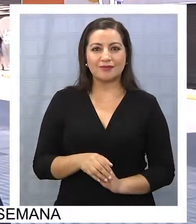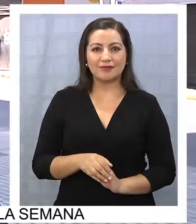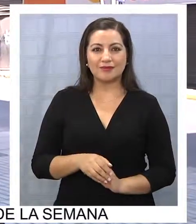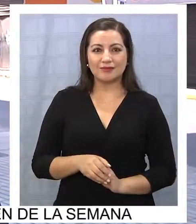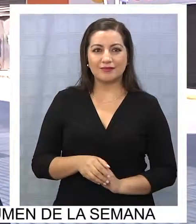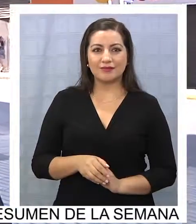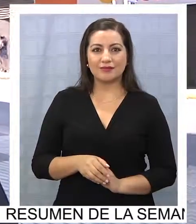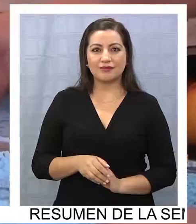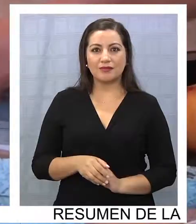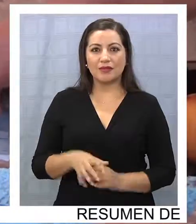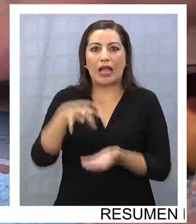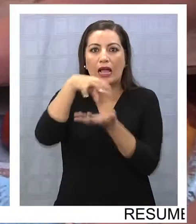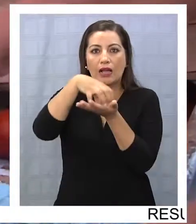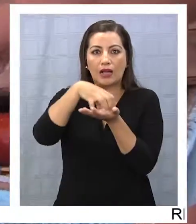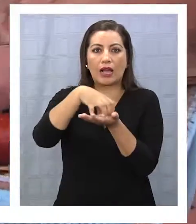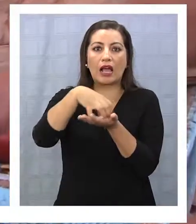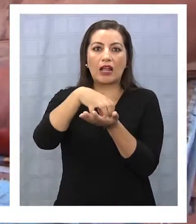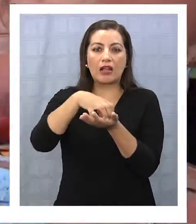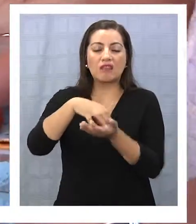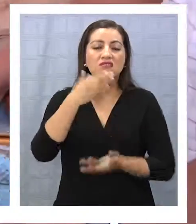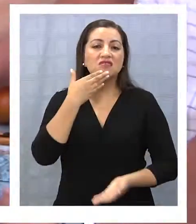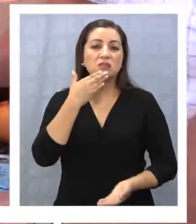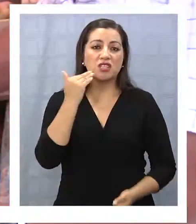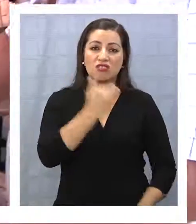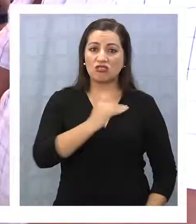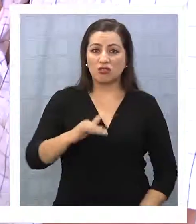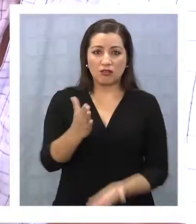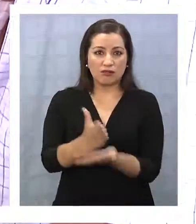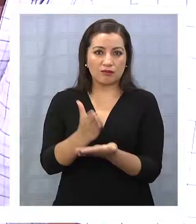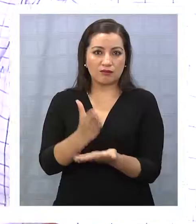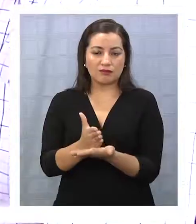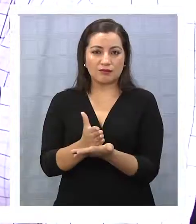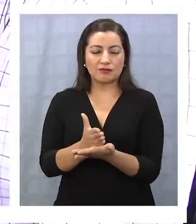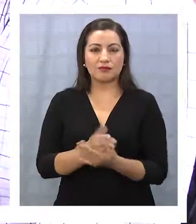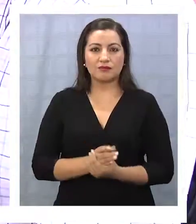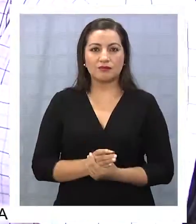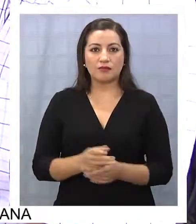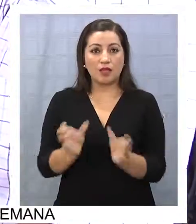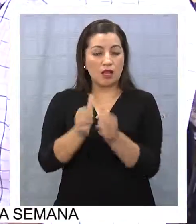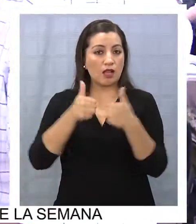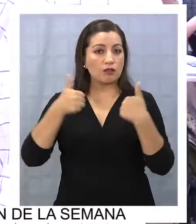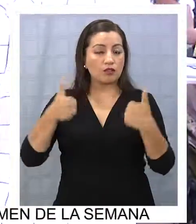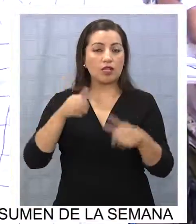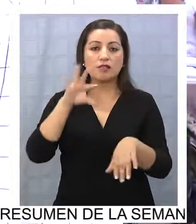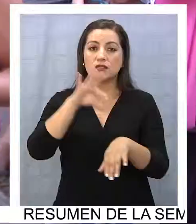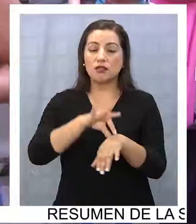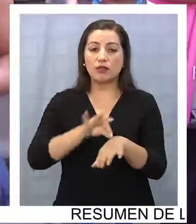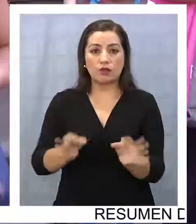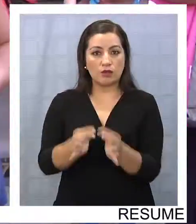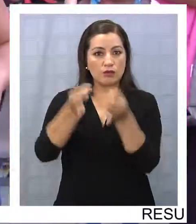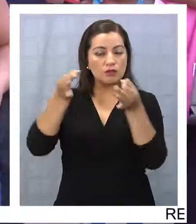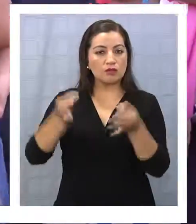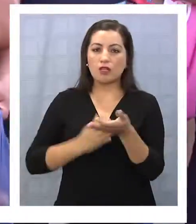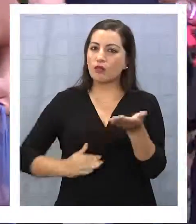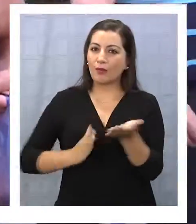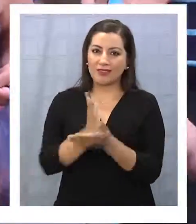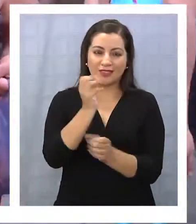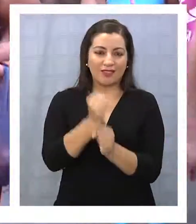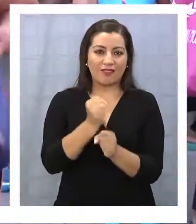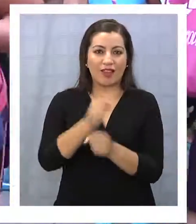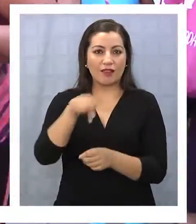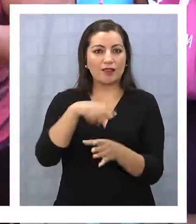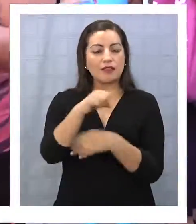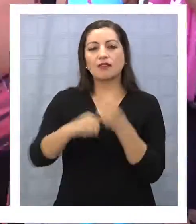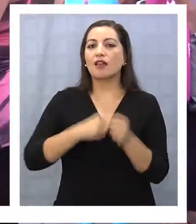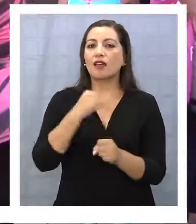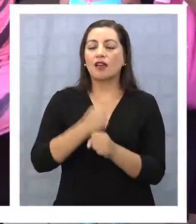jalea también se le pueden llevar a los niños al colegio. Las autoridades de salud y educación comenzarán a trabajar este